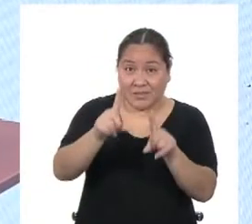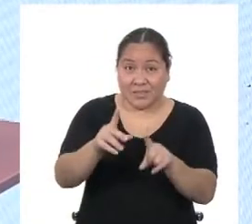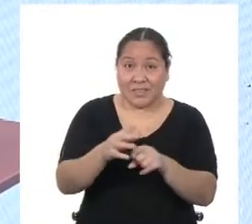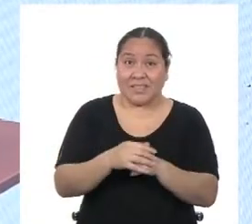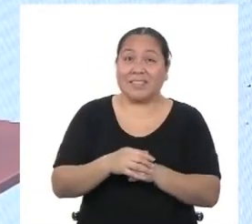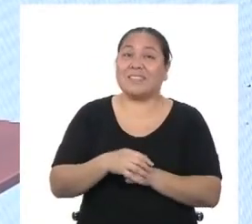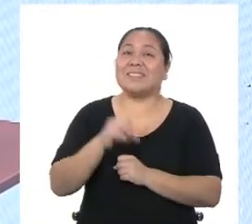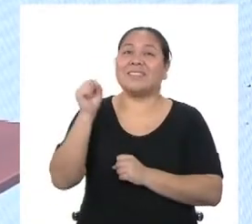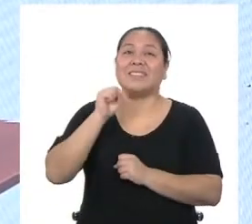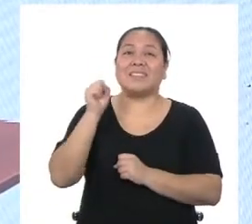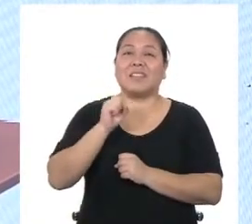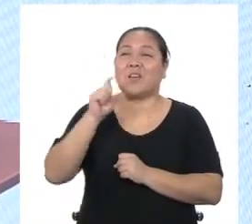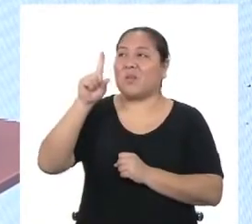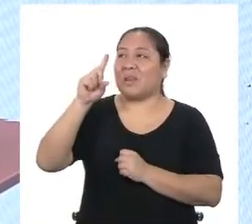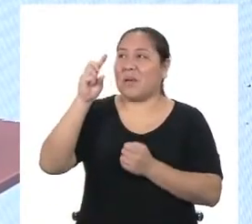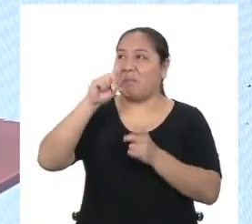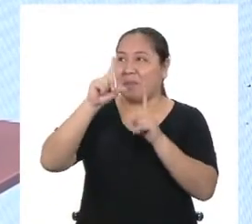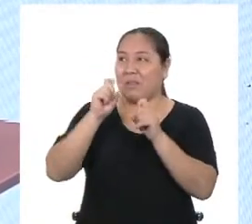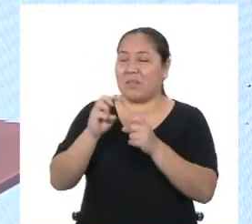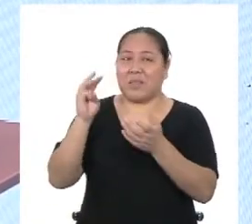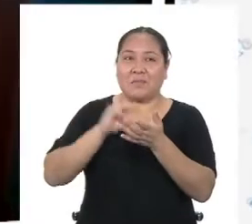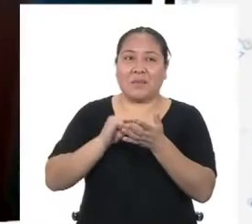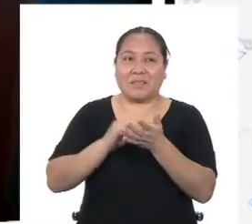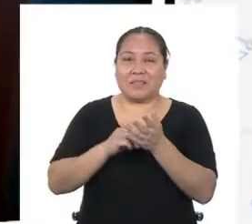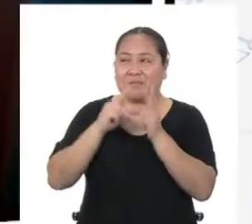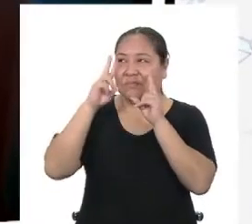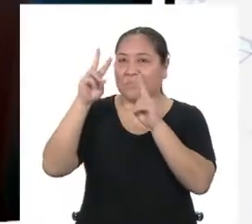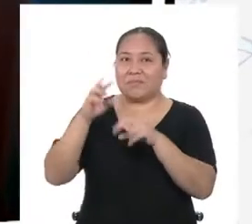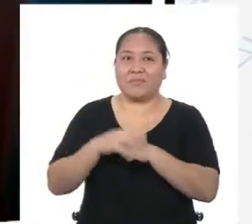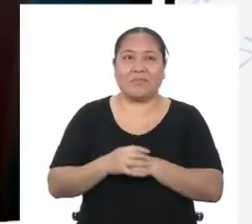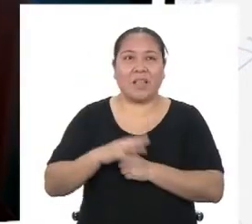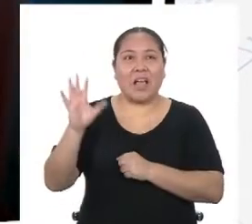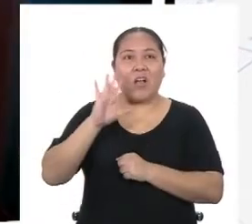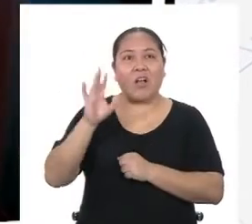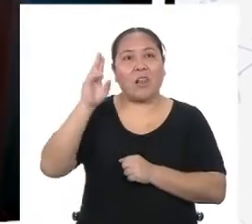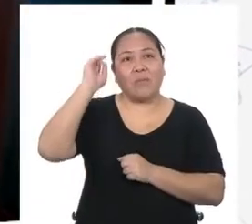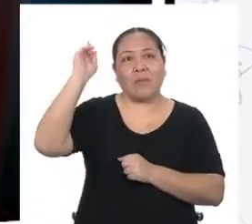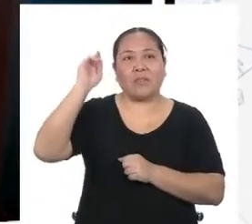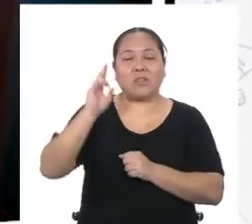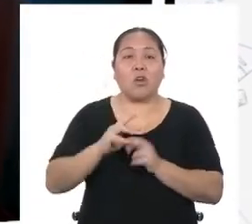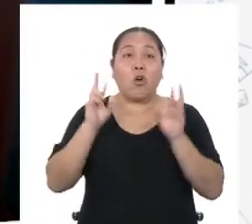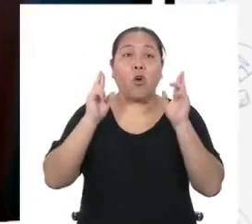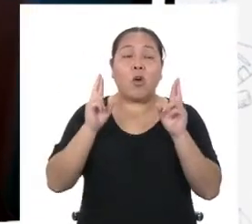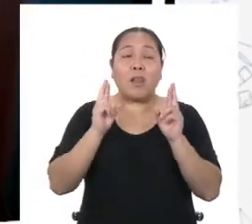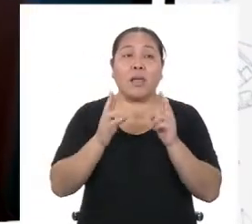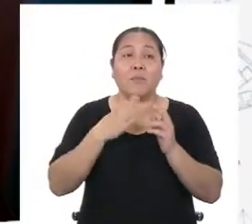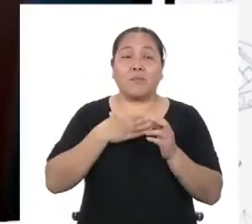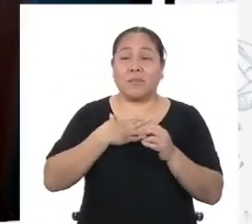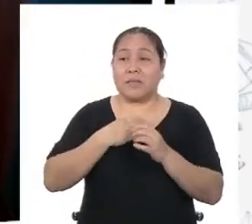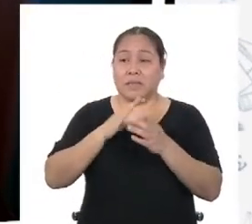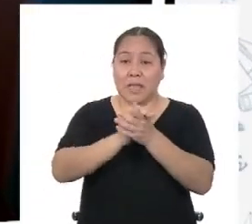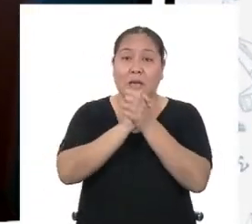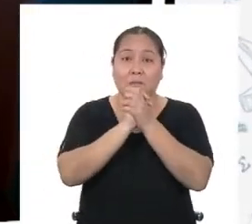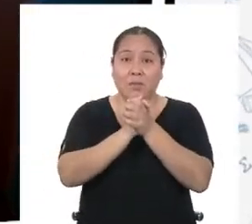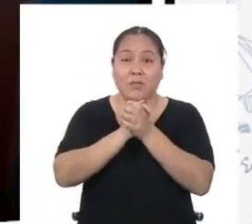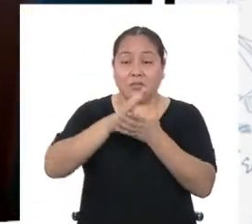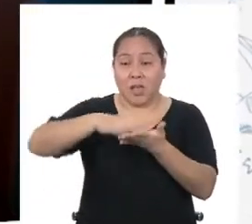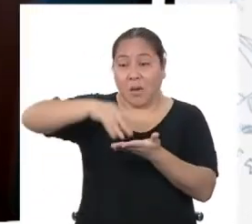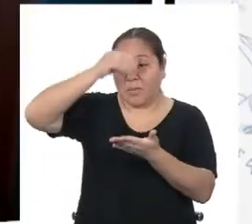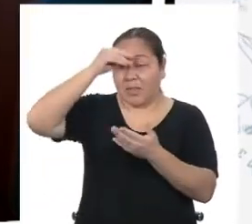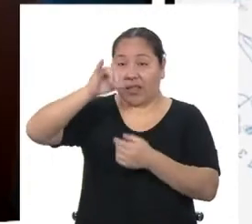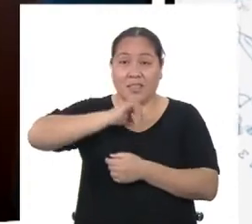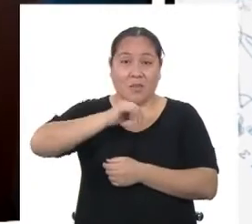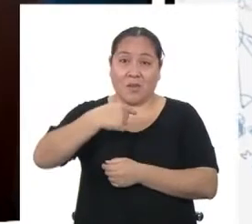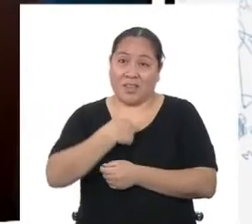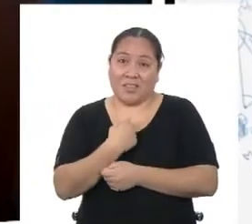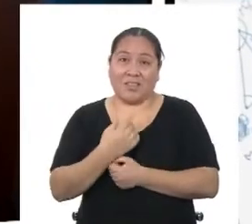Sí, hay una pregunta más. Vamos con ella. Hola, profesora. Espero que mis compañeras y compañeros estén aprendiendo al igual que yo.